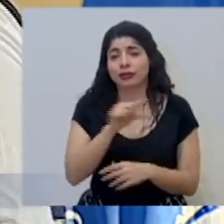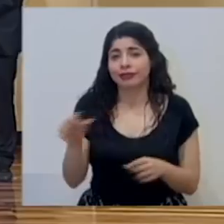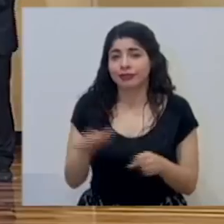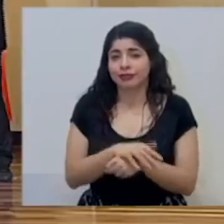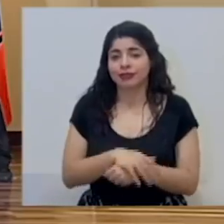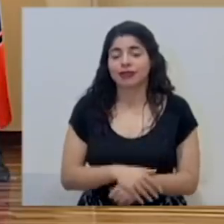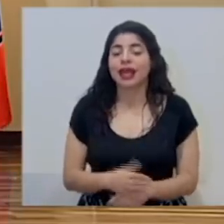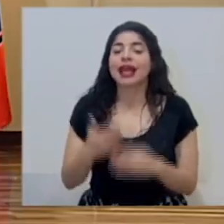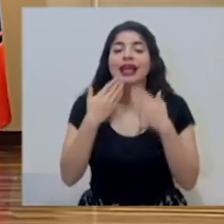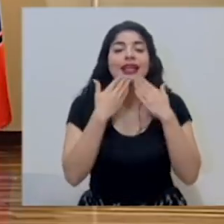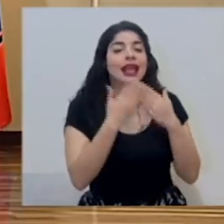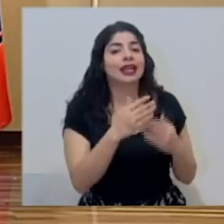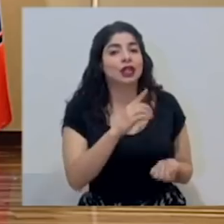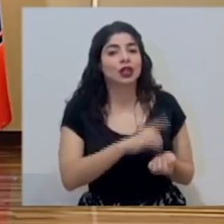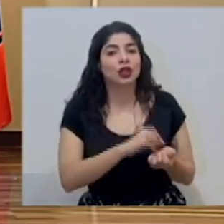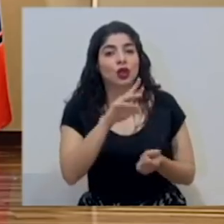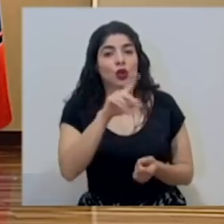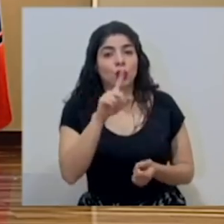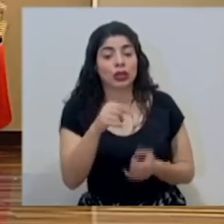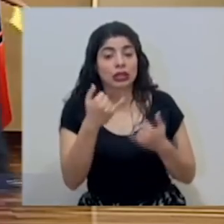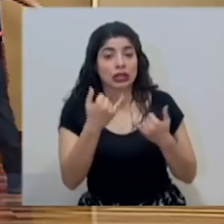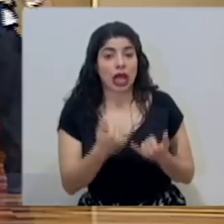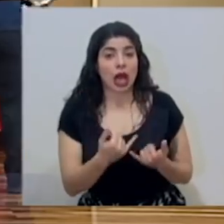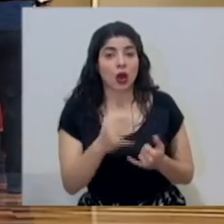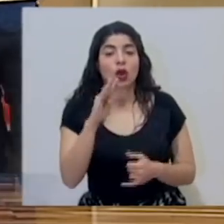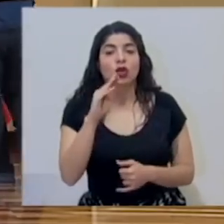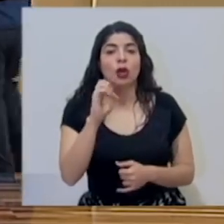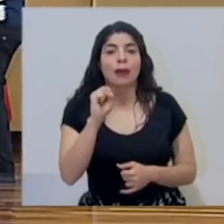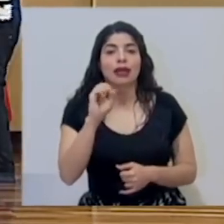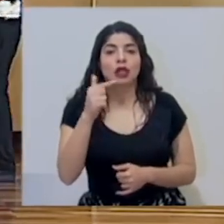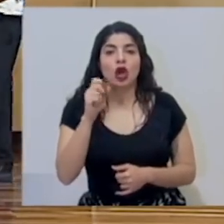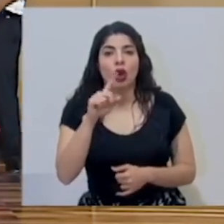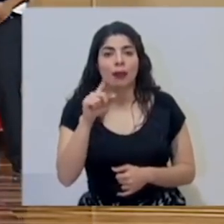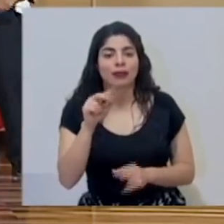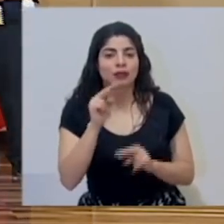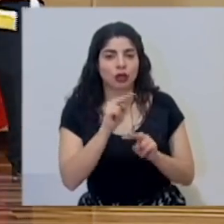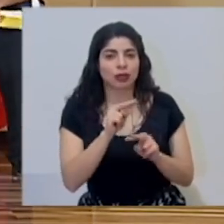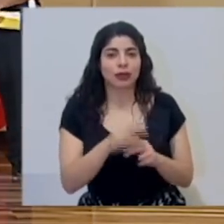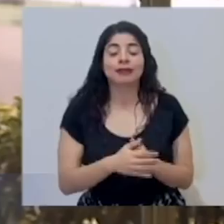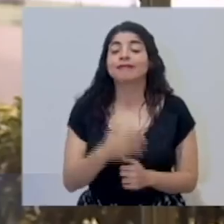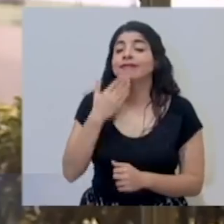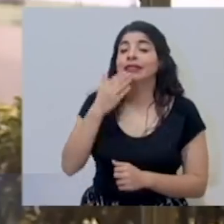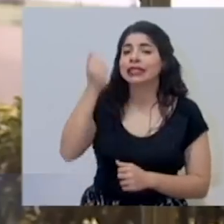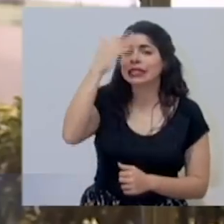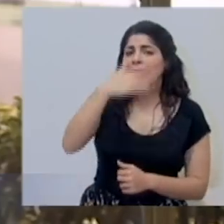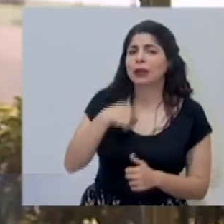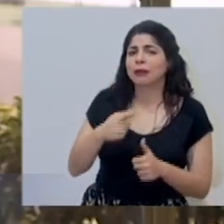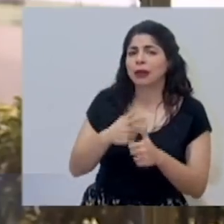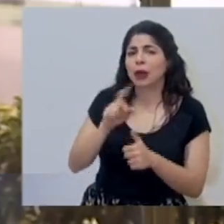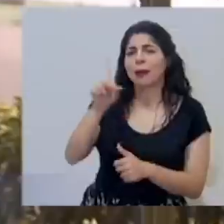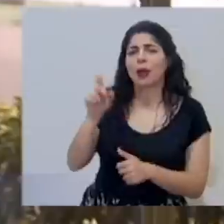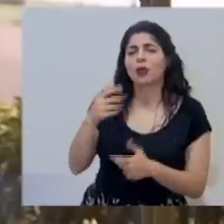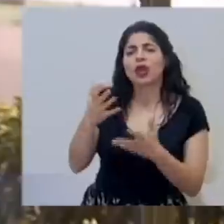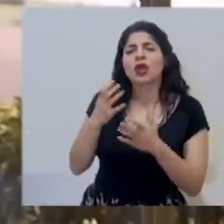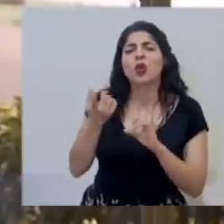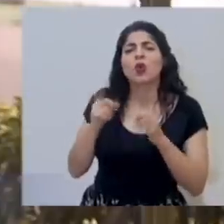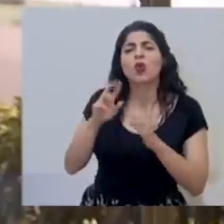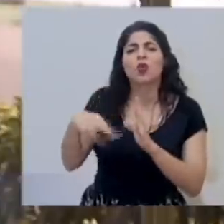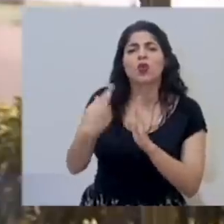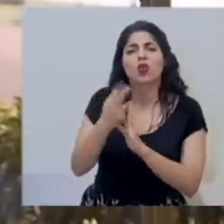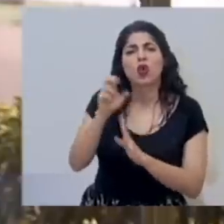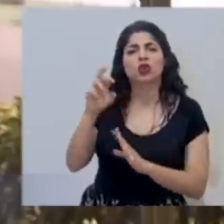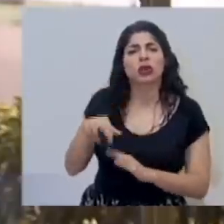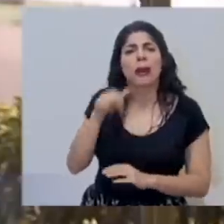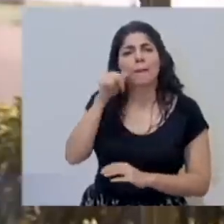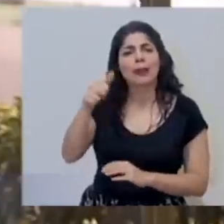gracias, doctor Ruiz. Escuchamos a Tomás Gómez de El Observador. Gracias, buenas tardes. Don Carlos, primero quería consultarle cuál va a ser el papel de